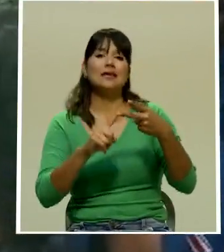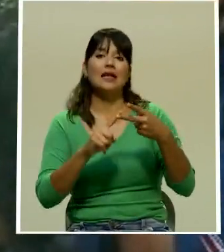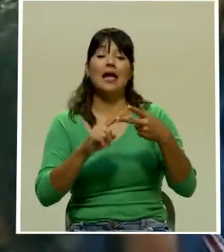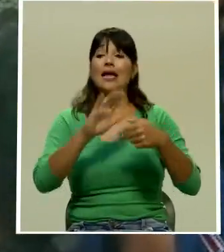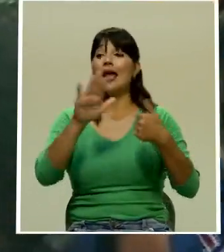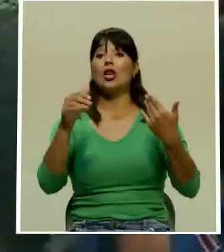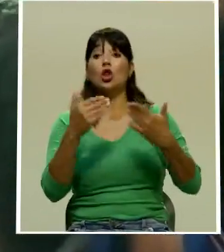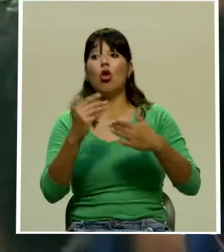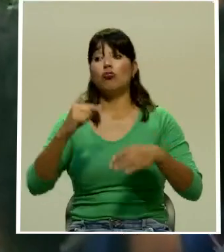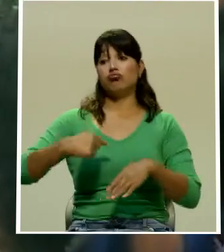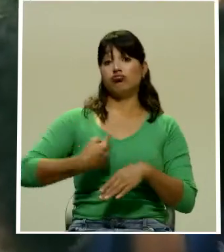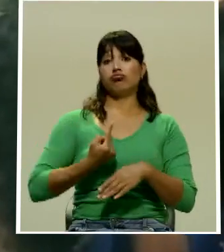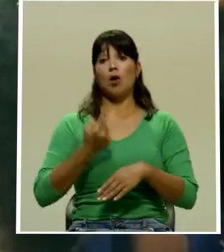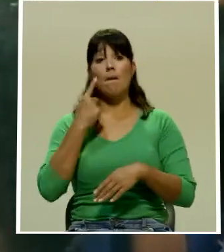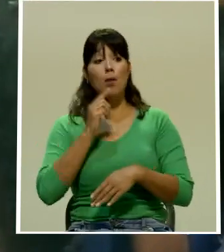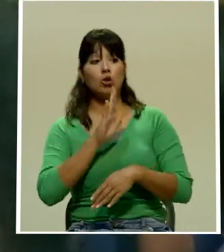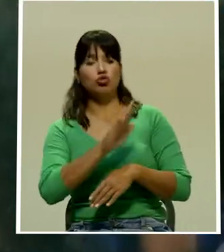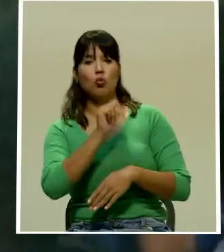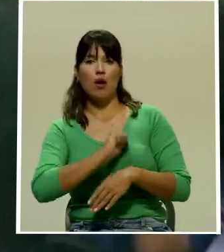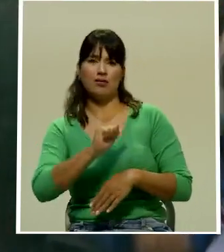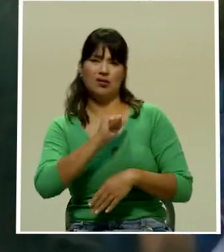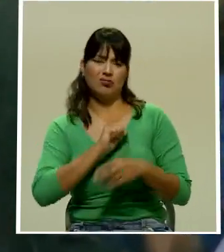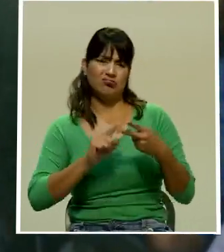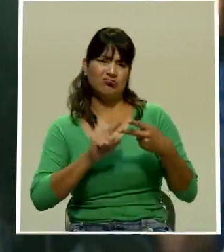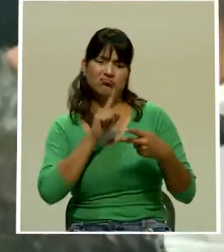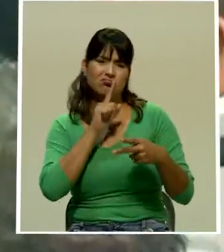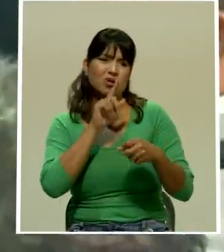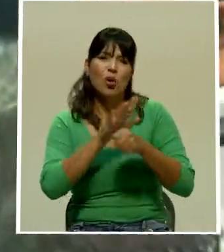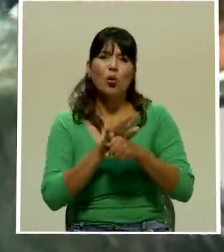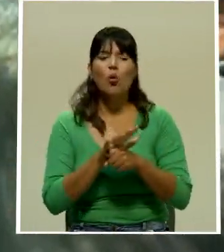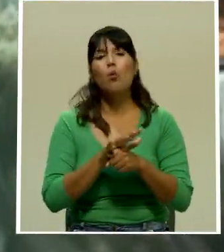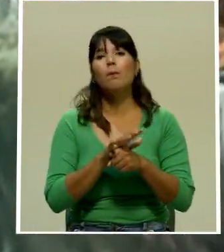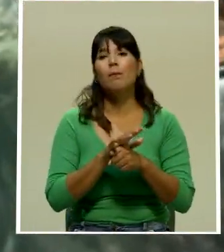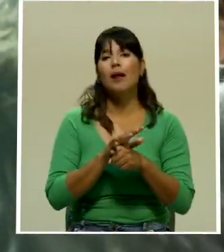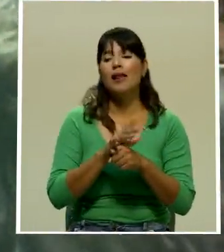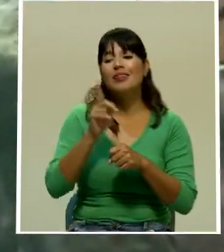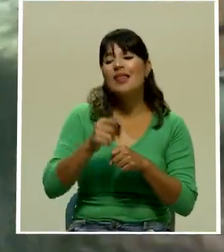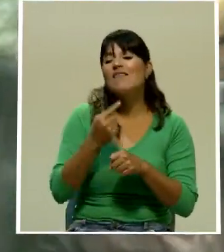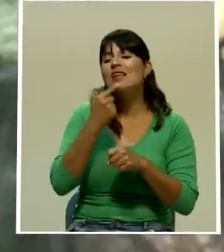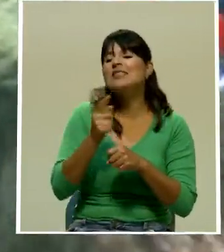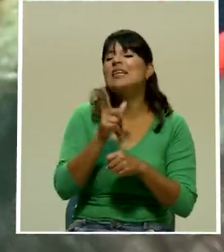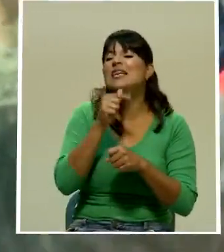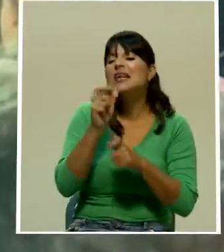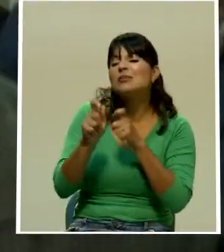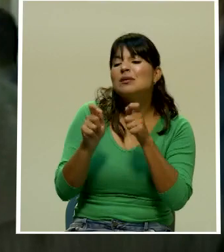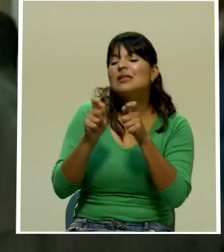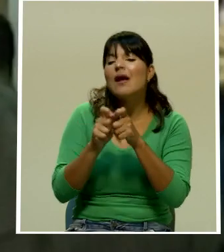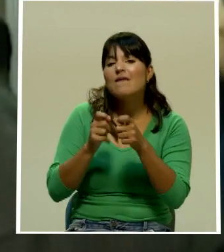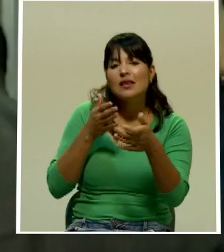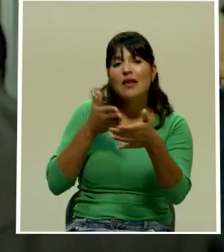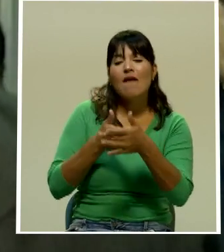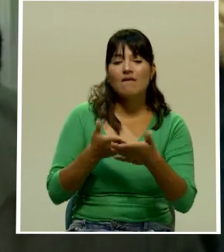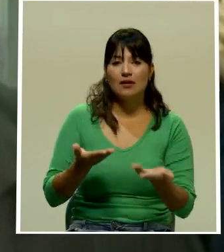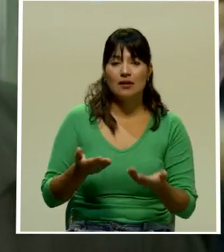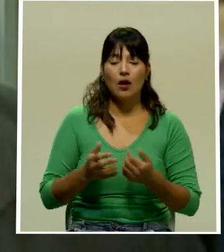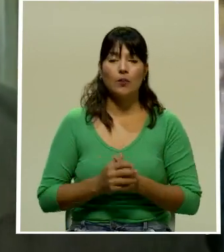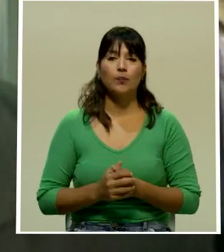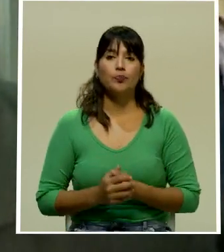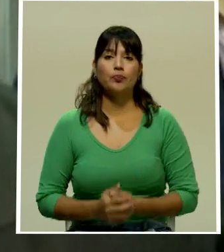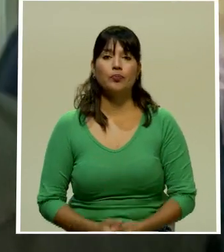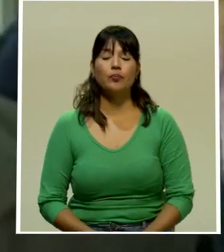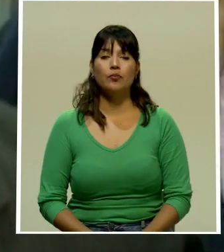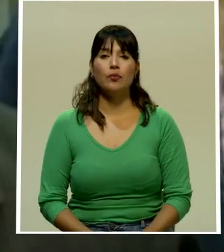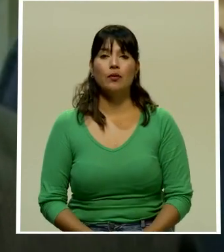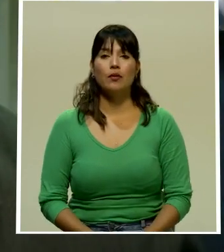con el requisito procesal si no se concreta quién o quiénes reciben dichas amenazas. Fue la solicitud que hizo.